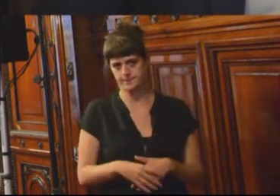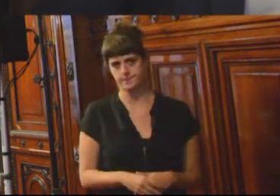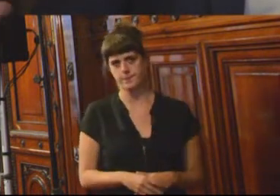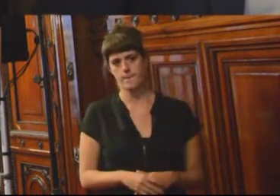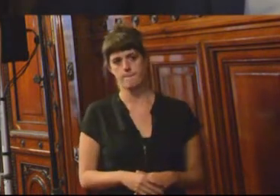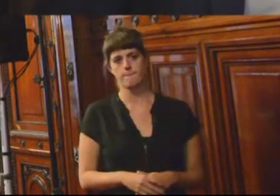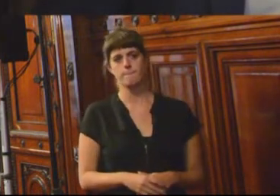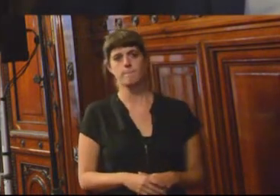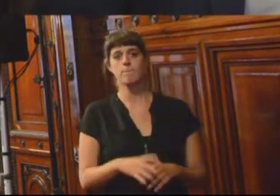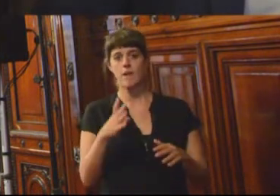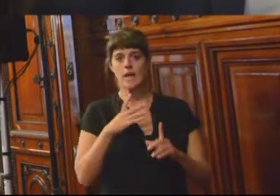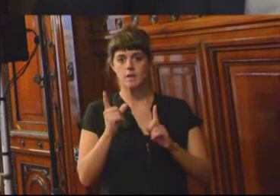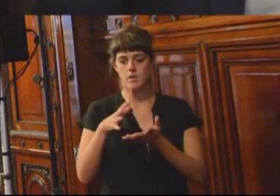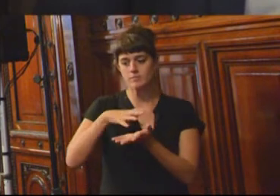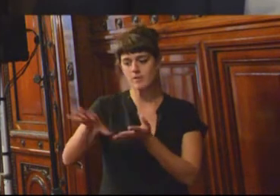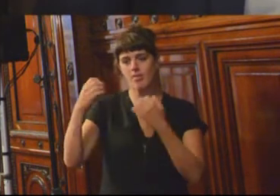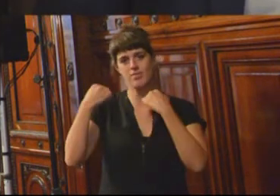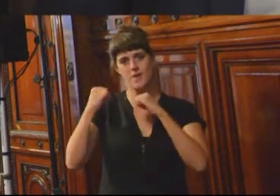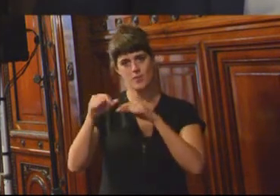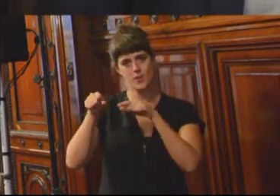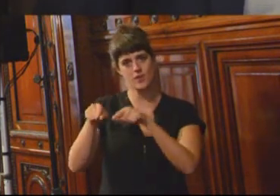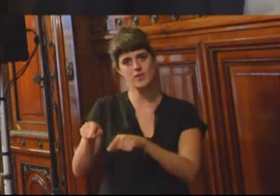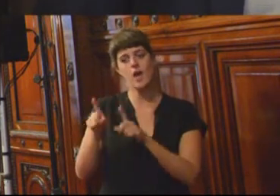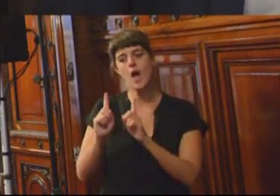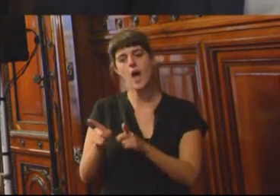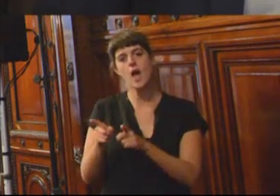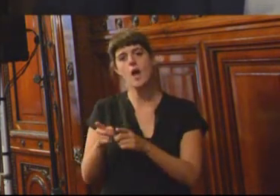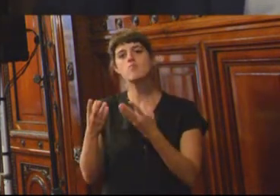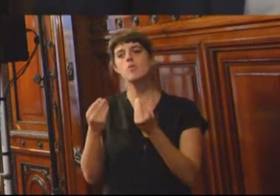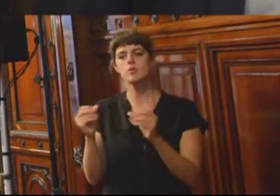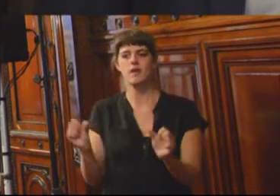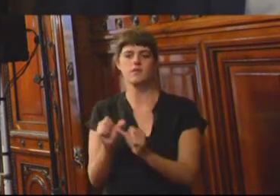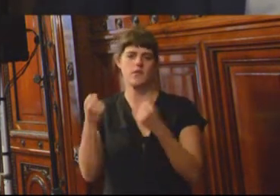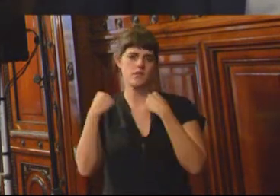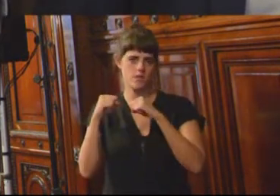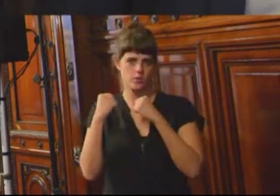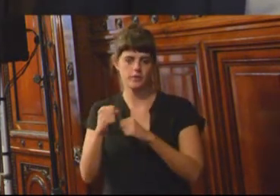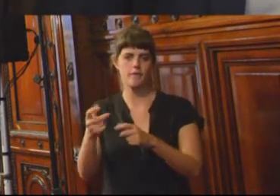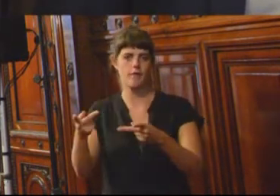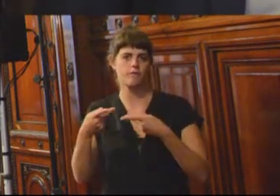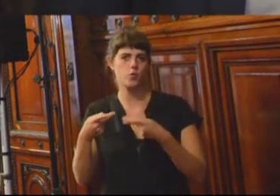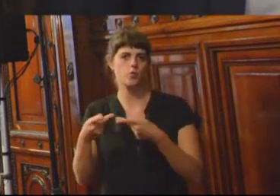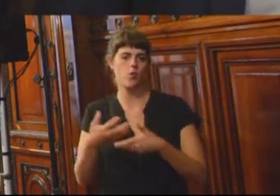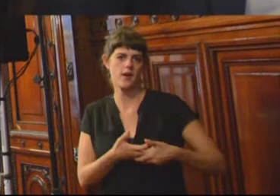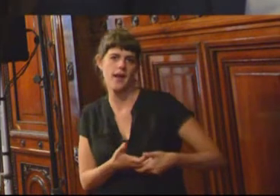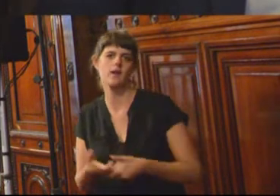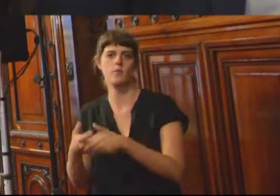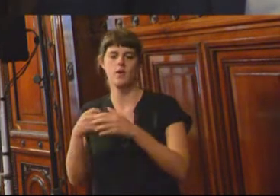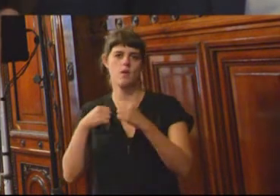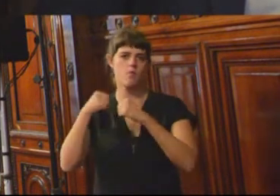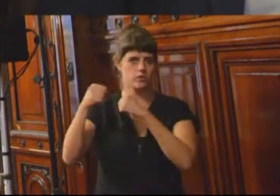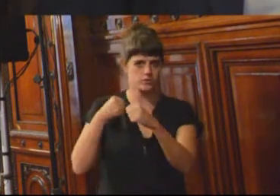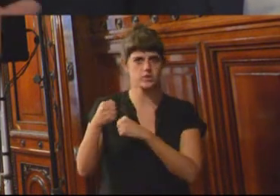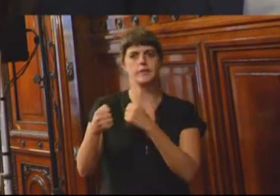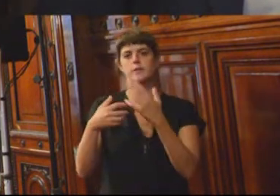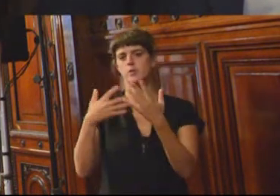Tiene un polo deportivo, que ahí se desarrolla gran parte de la actividad deportiva. Fútbol, rugby, boceo, me debe faltar